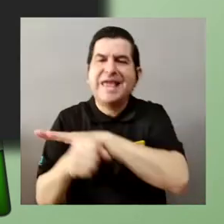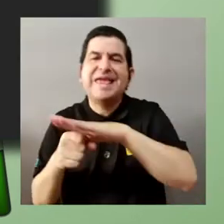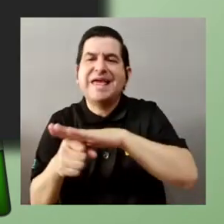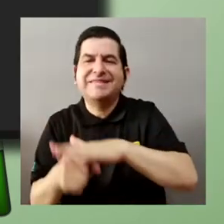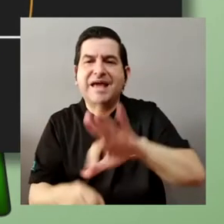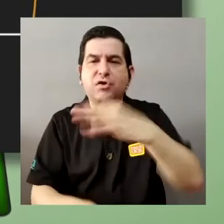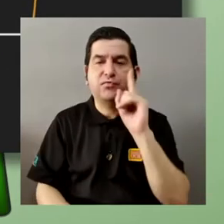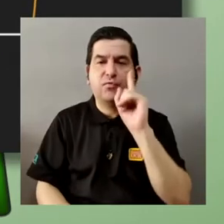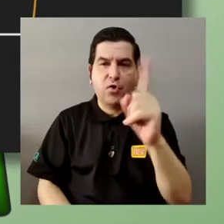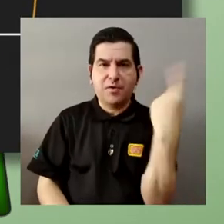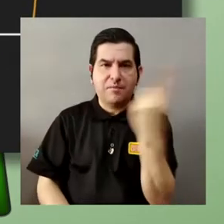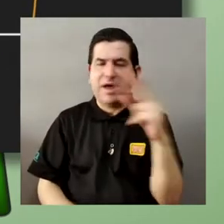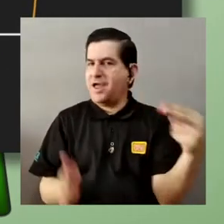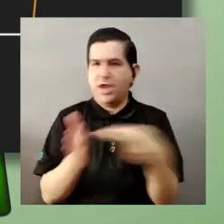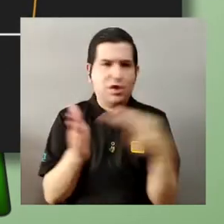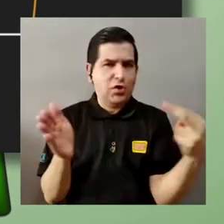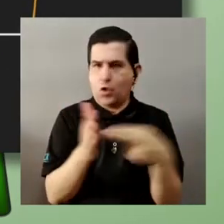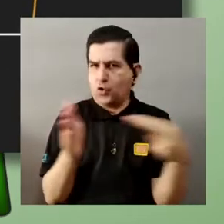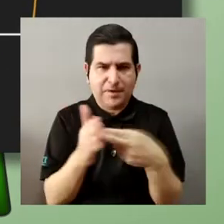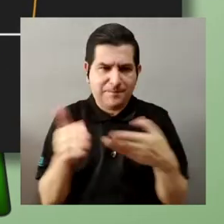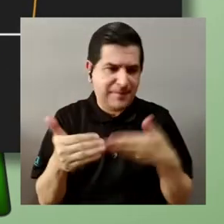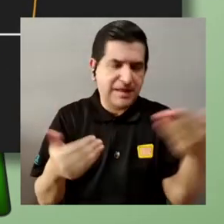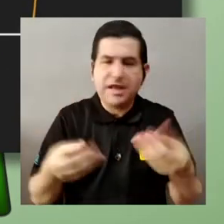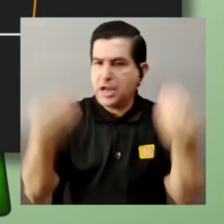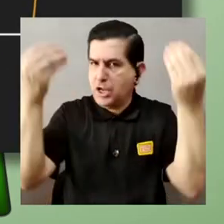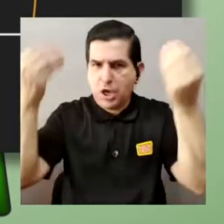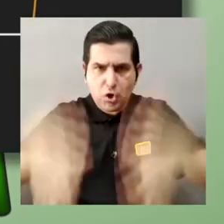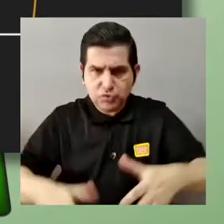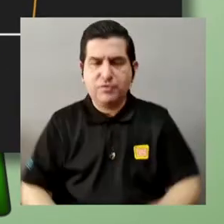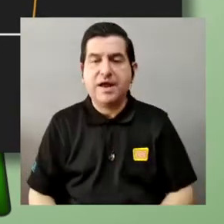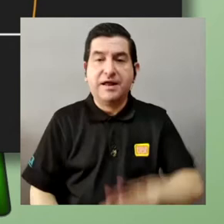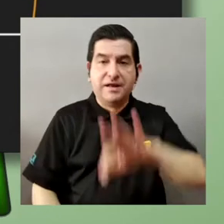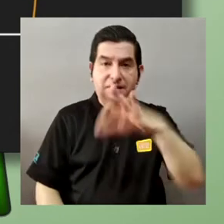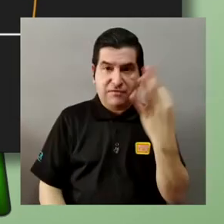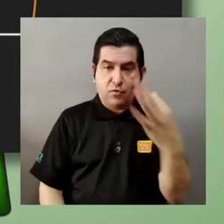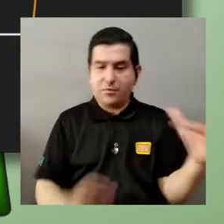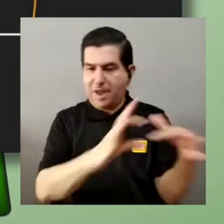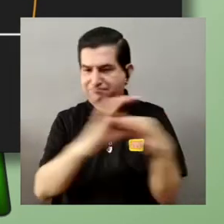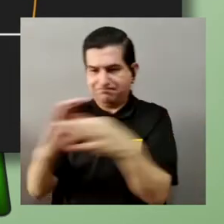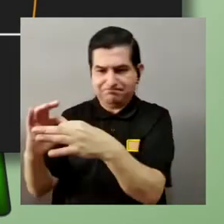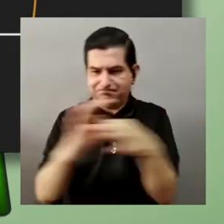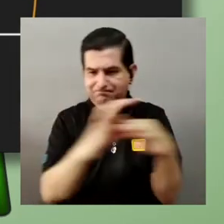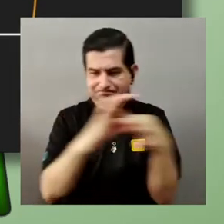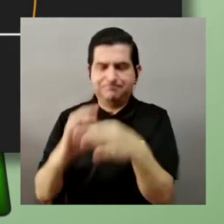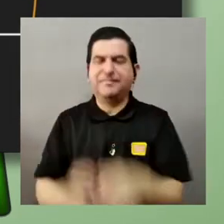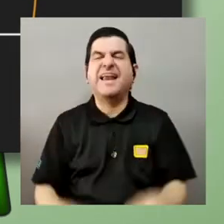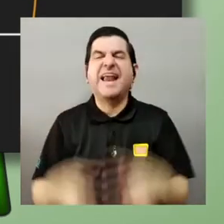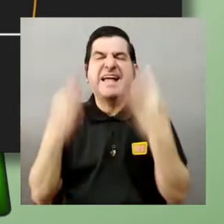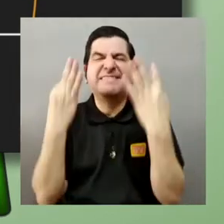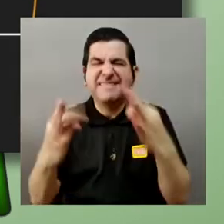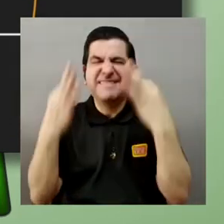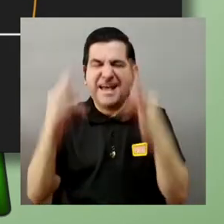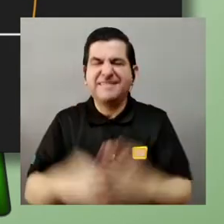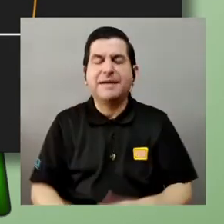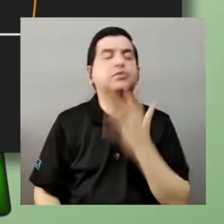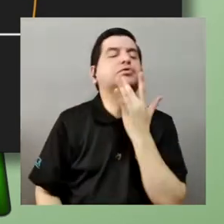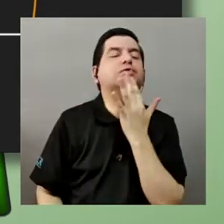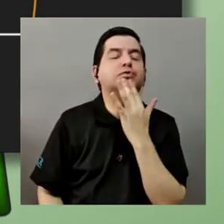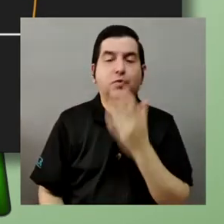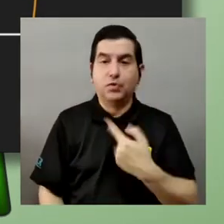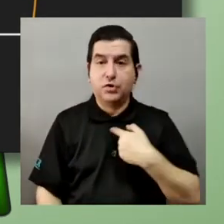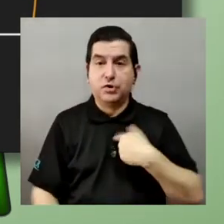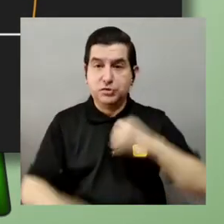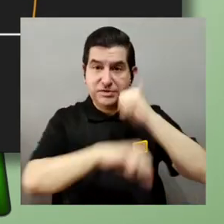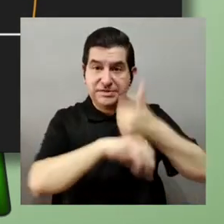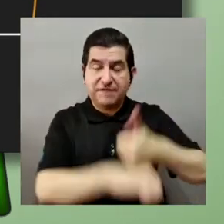que no se repitan elementos y que no sobre de una forma biyectiva entonces vean un poquito tratemos de seguir los colores por ejemplo yo asigno al 0 al